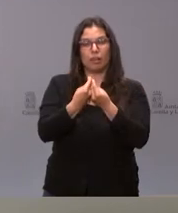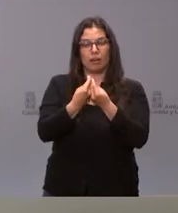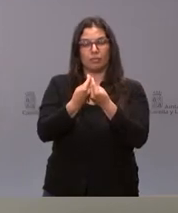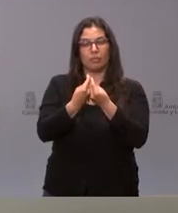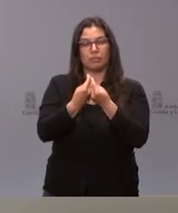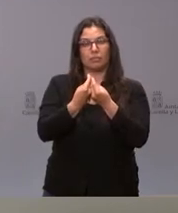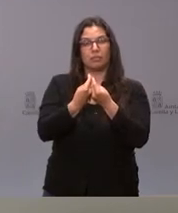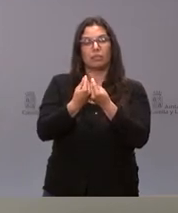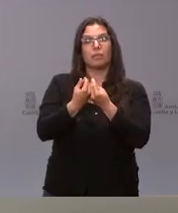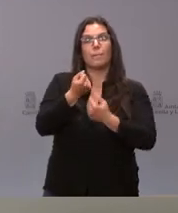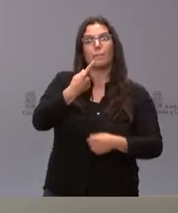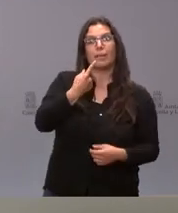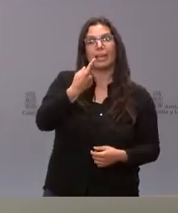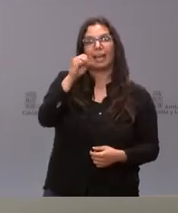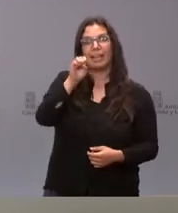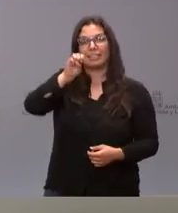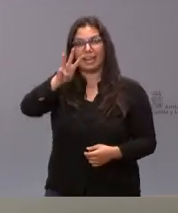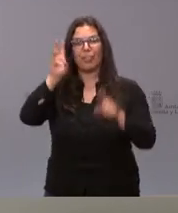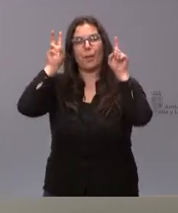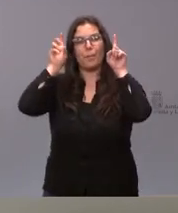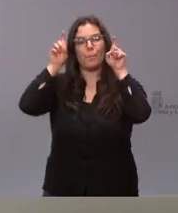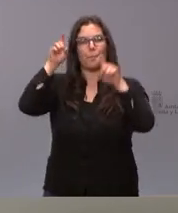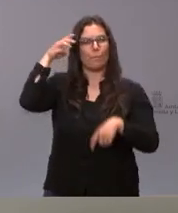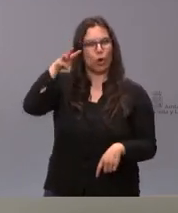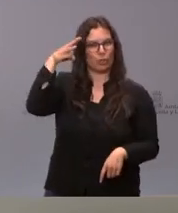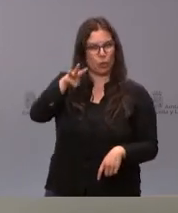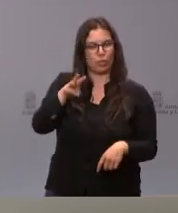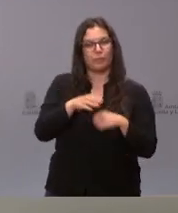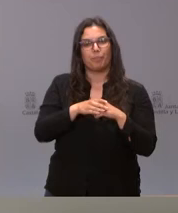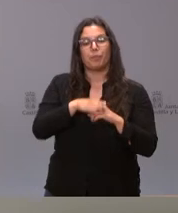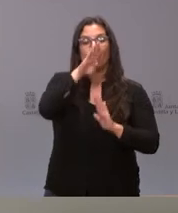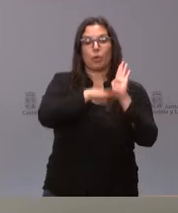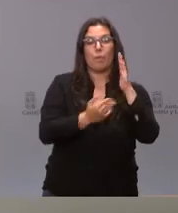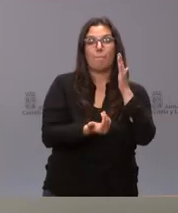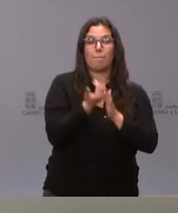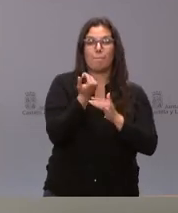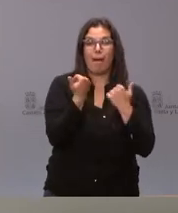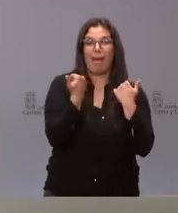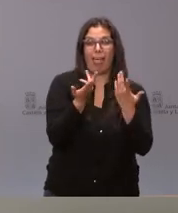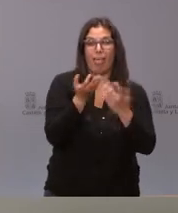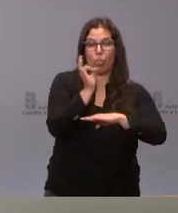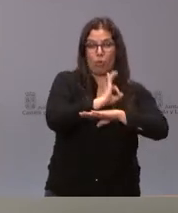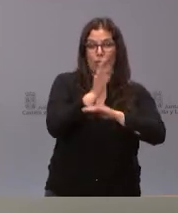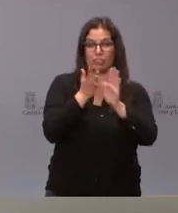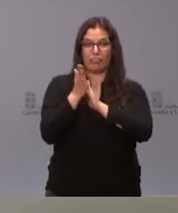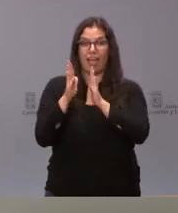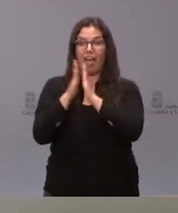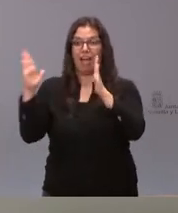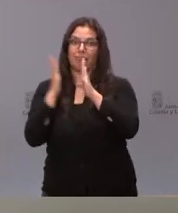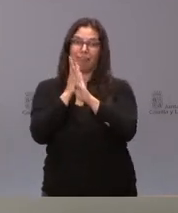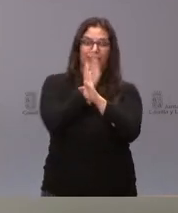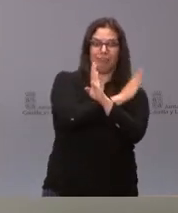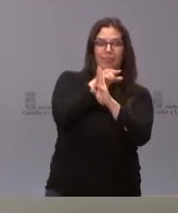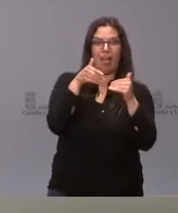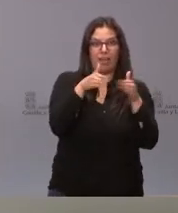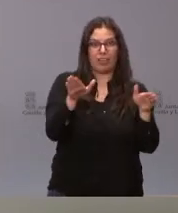empleo de 1.013 monitores. Estamos hablando del programa Madrugadores, que consiste en la ampliación del horario por la mañana, de tal forma que